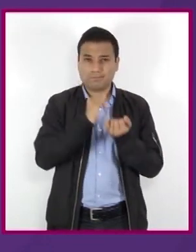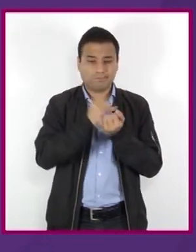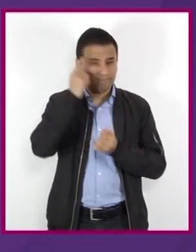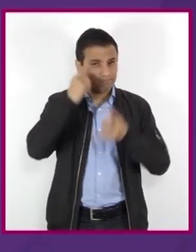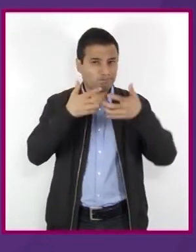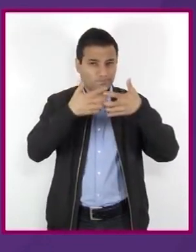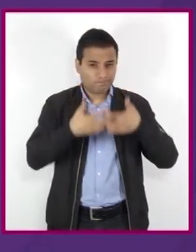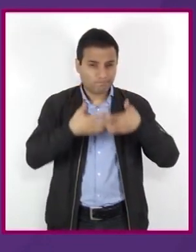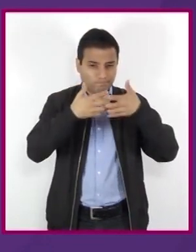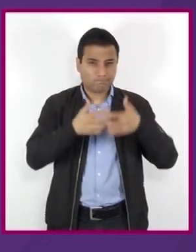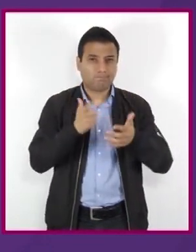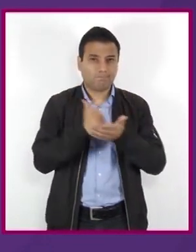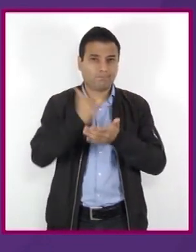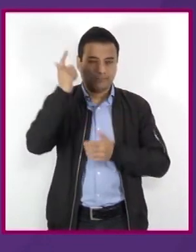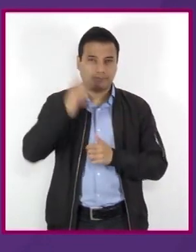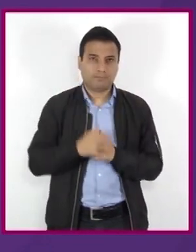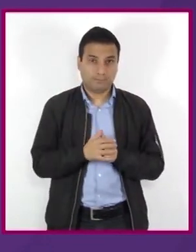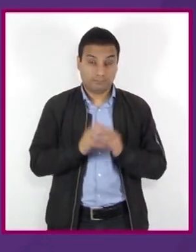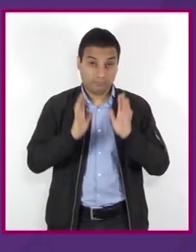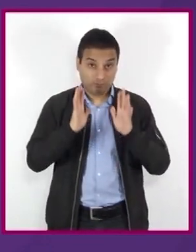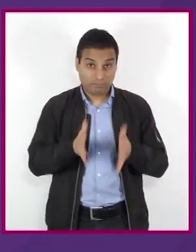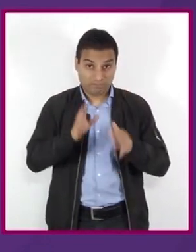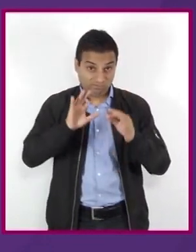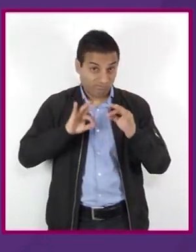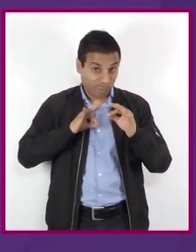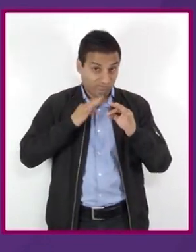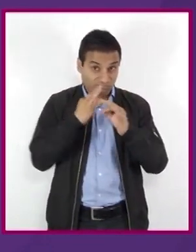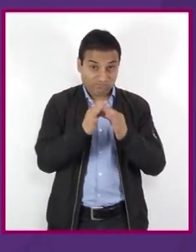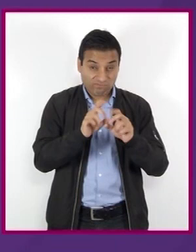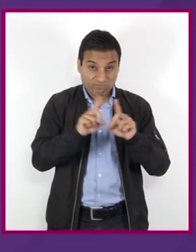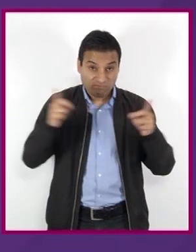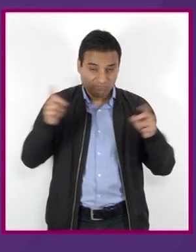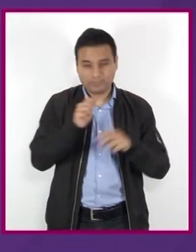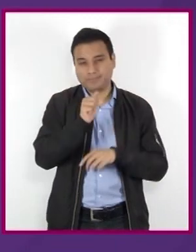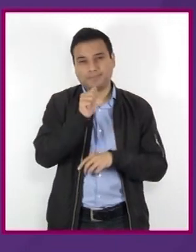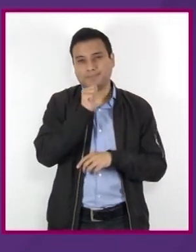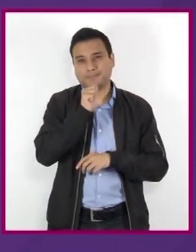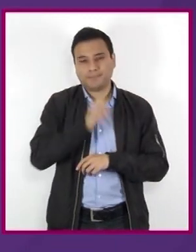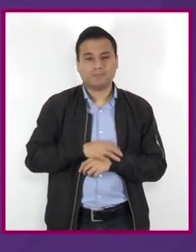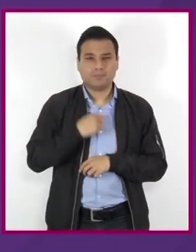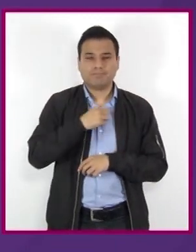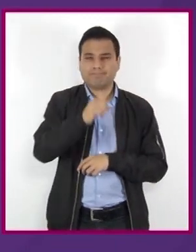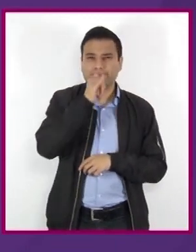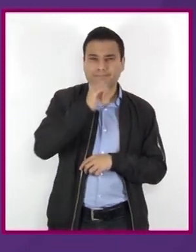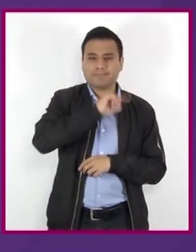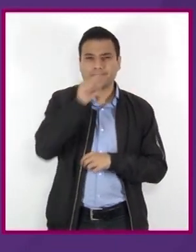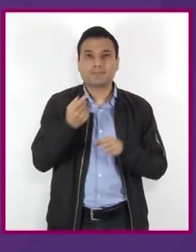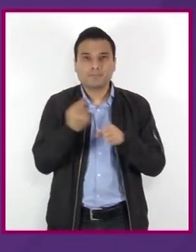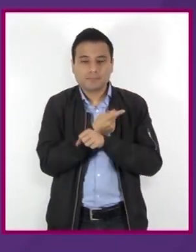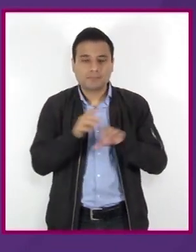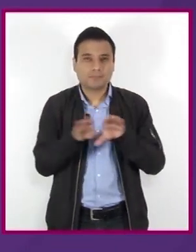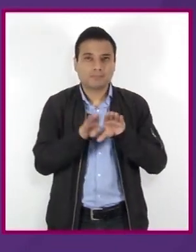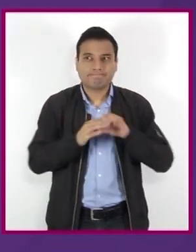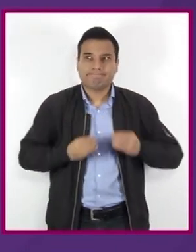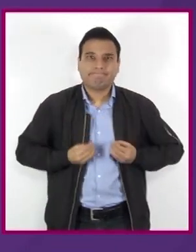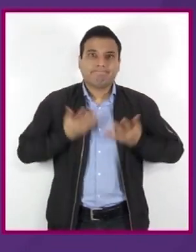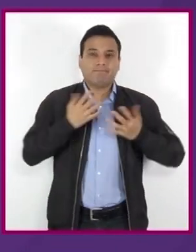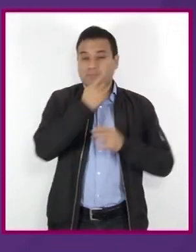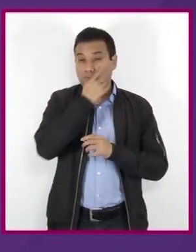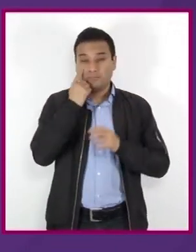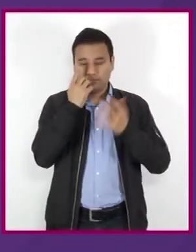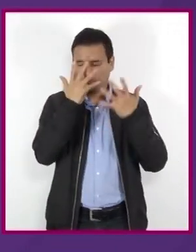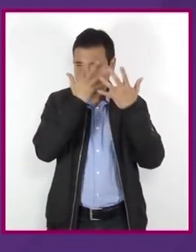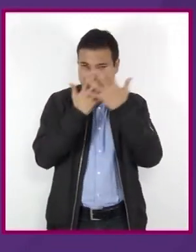pues aún están en desarrollo. Algunos efectos inmediatos del consumo de alcohol son la euforia, la vista borrosa,